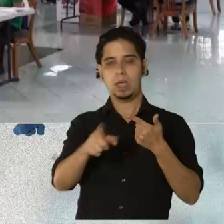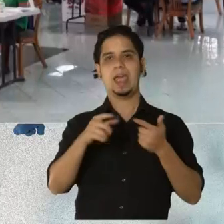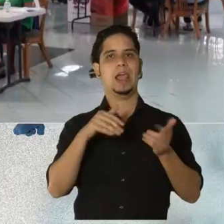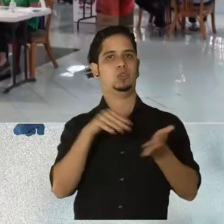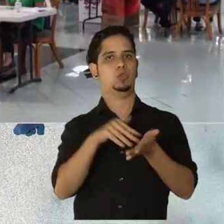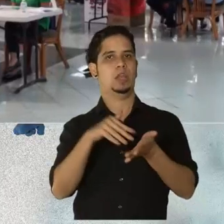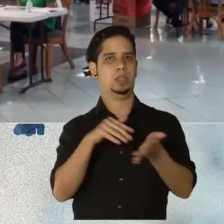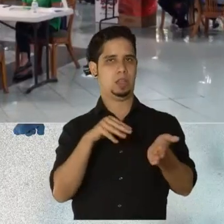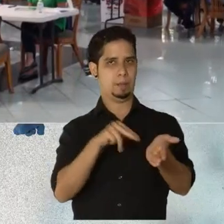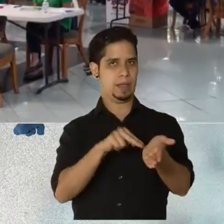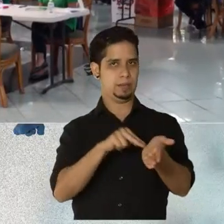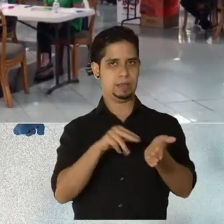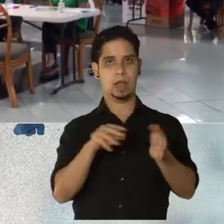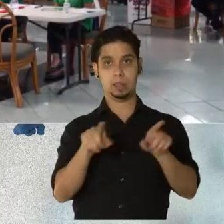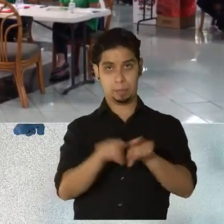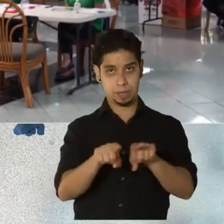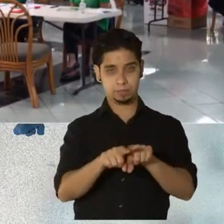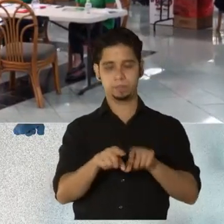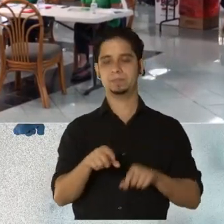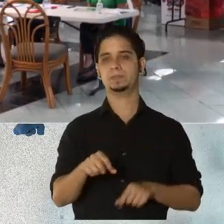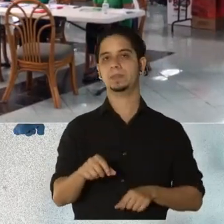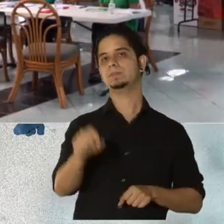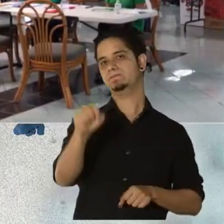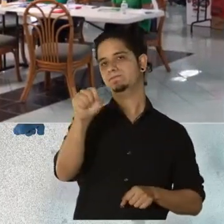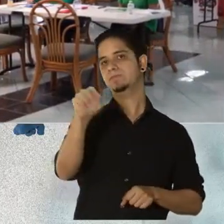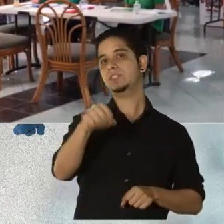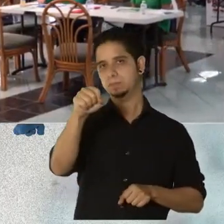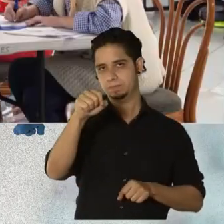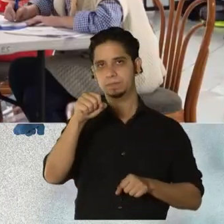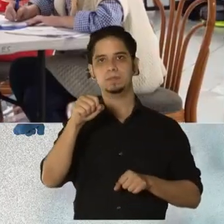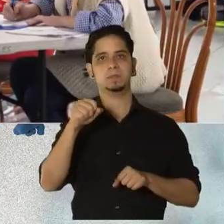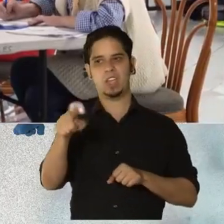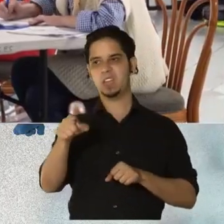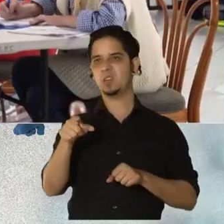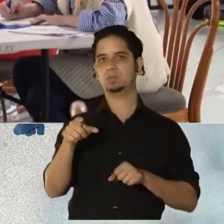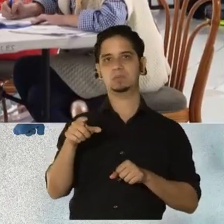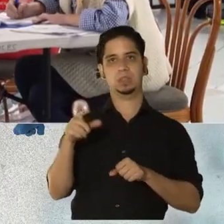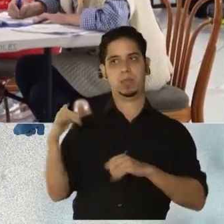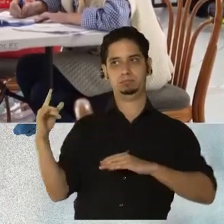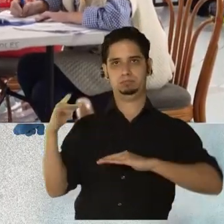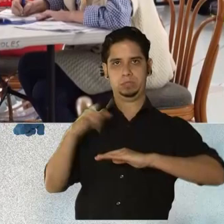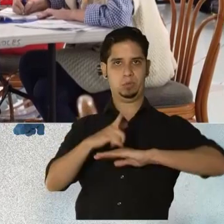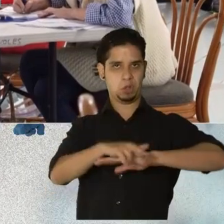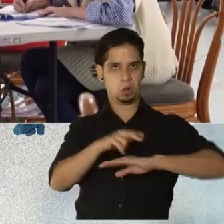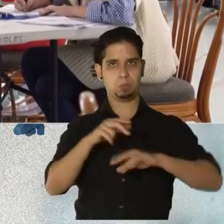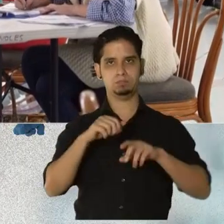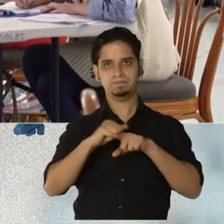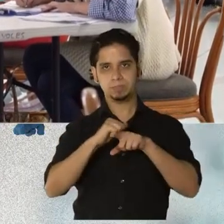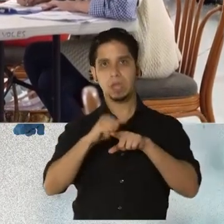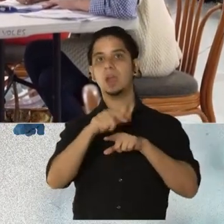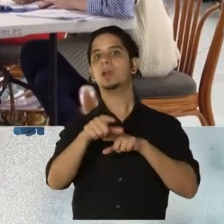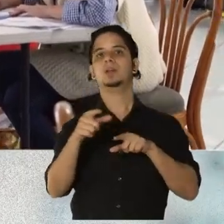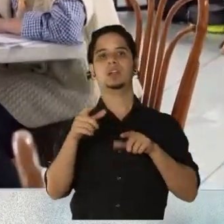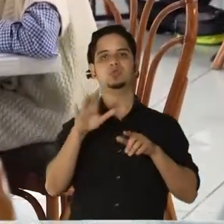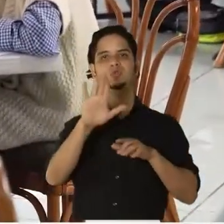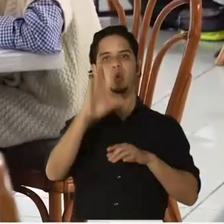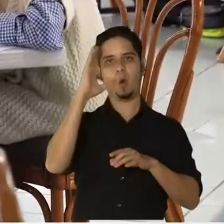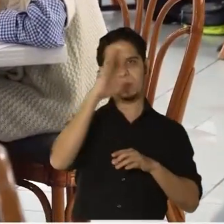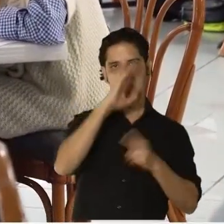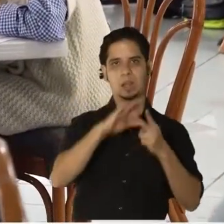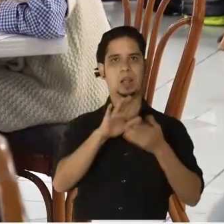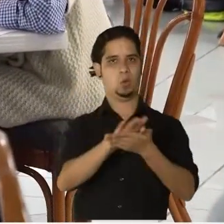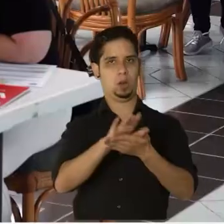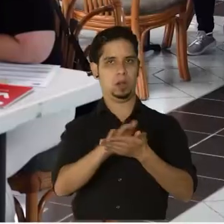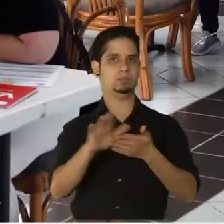Las que, cuando nos autorizaron, usualmente los residentes se vacunaron en sus programas, en sus hospitales, las escuelas de